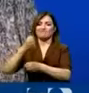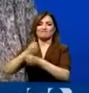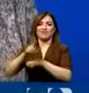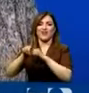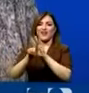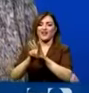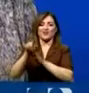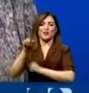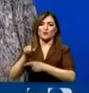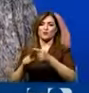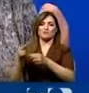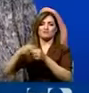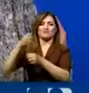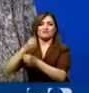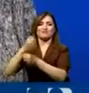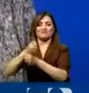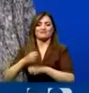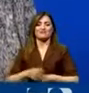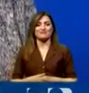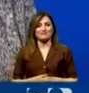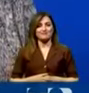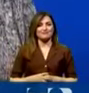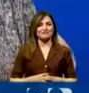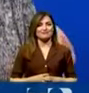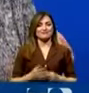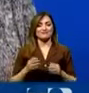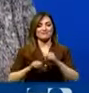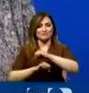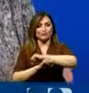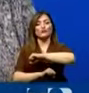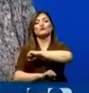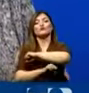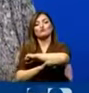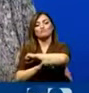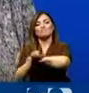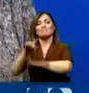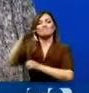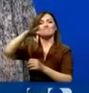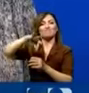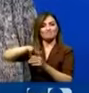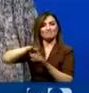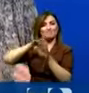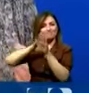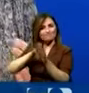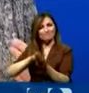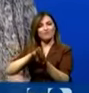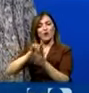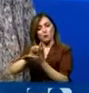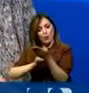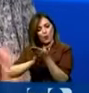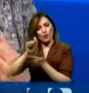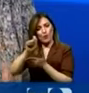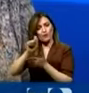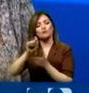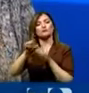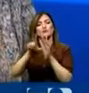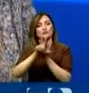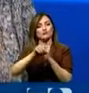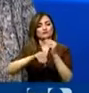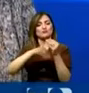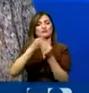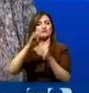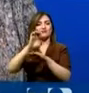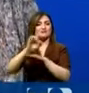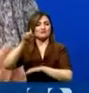que están allí. De manera que es fundamental que existan los votos indispensables para darle la respuesta que el Ecuador está